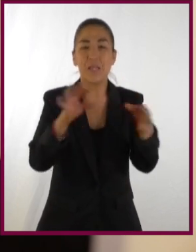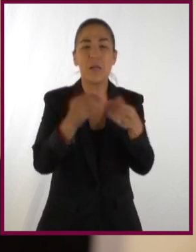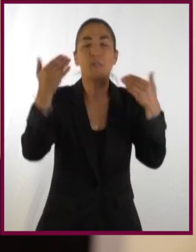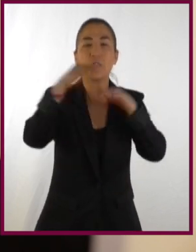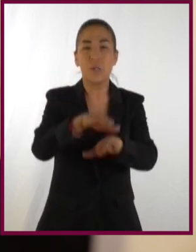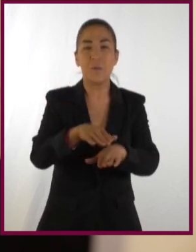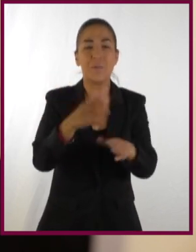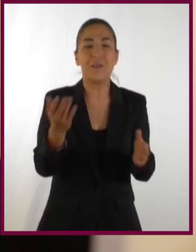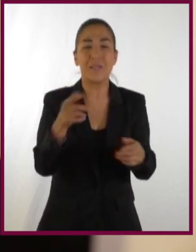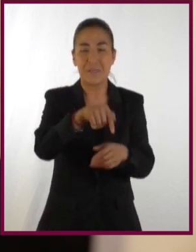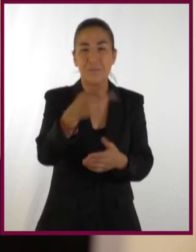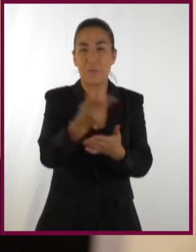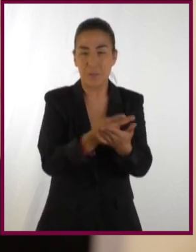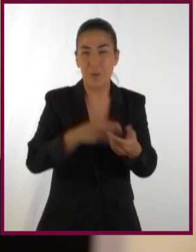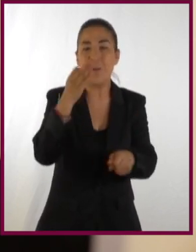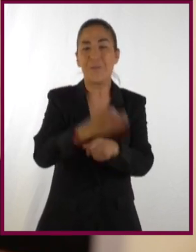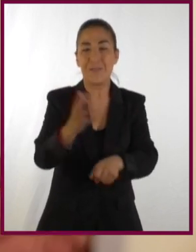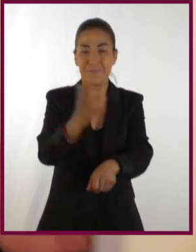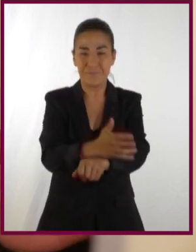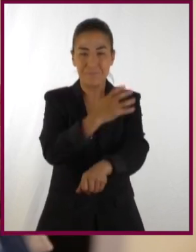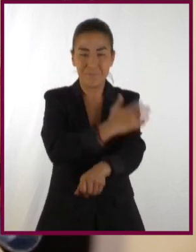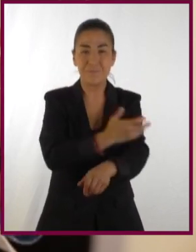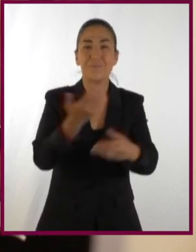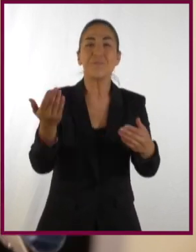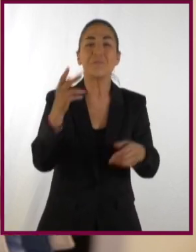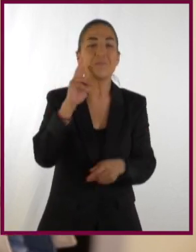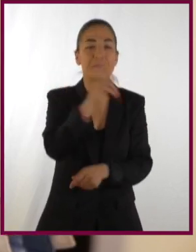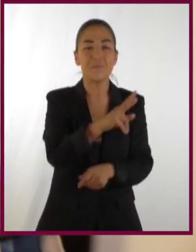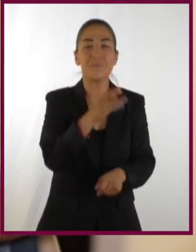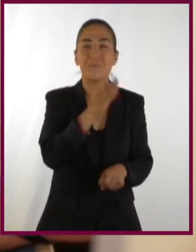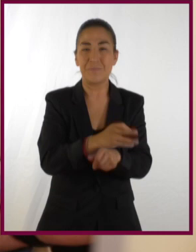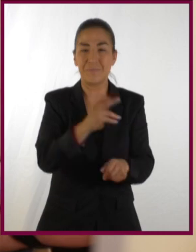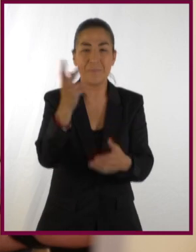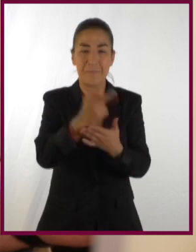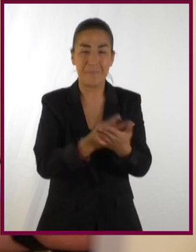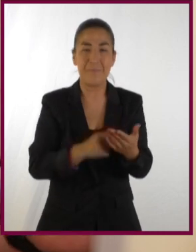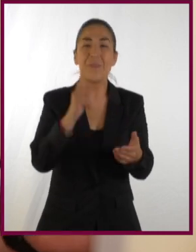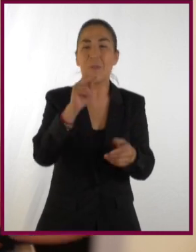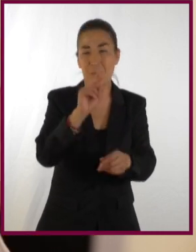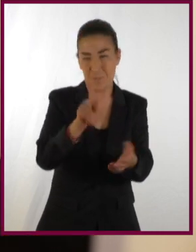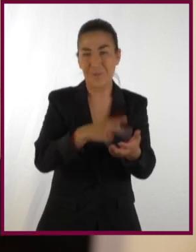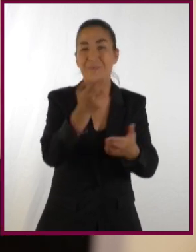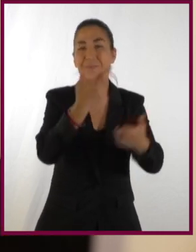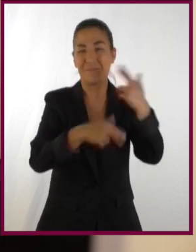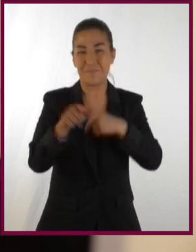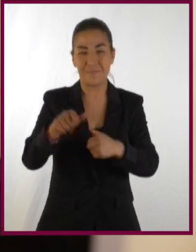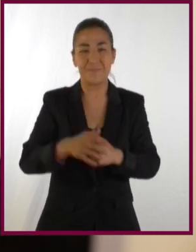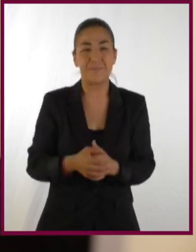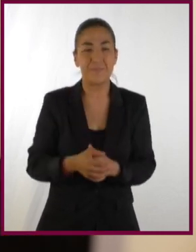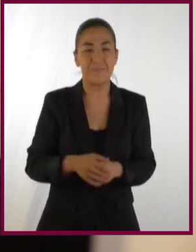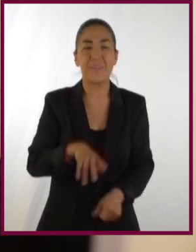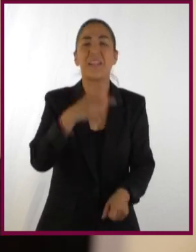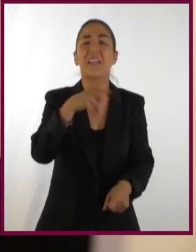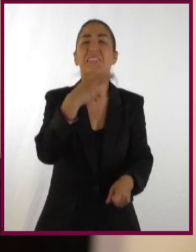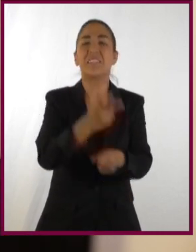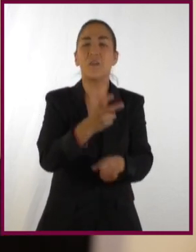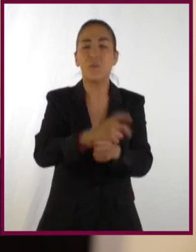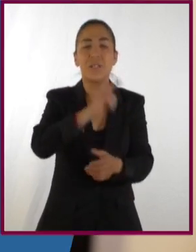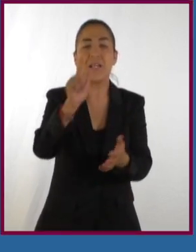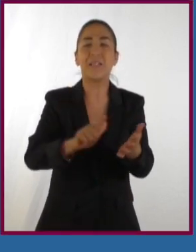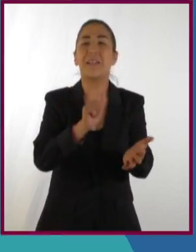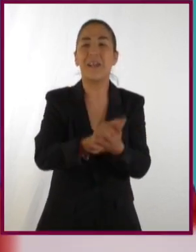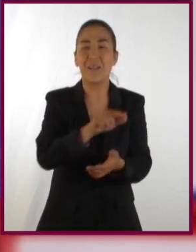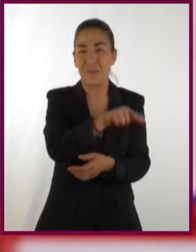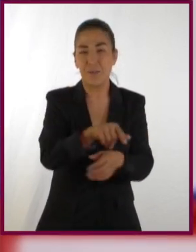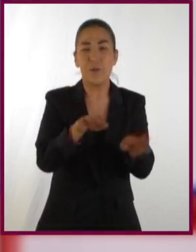que nos platicas, que es justo lo que estamos hablando en el programa. Edith, invito a que nos acompañes con una parte del programa y regresamos contigo en un momento.